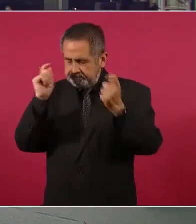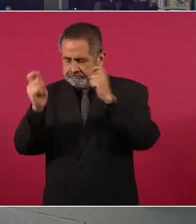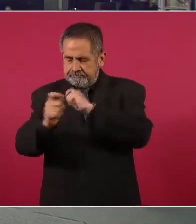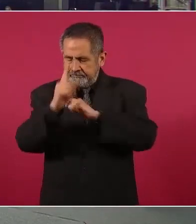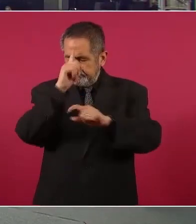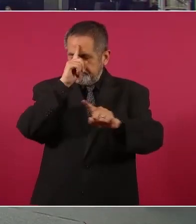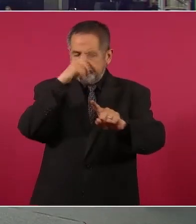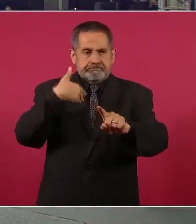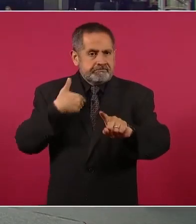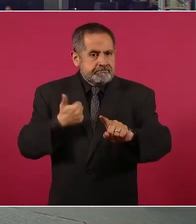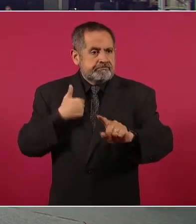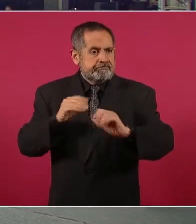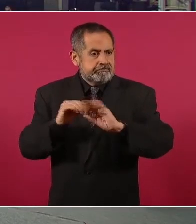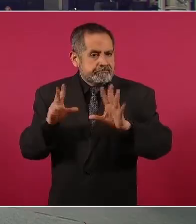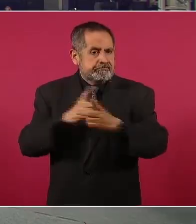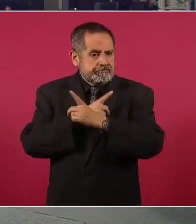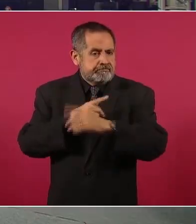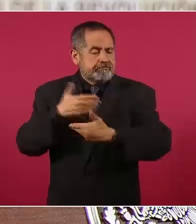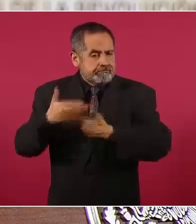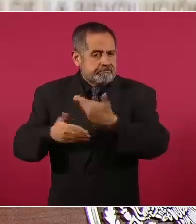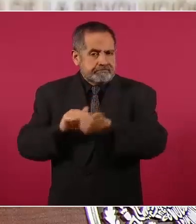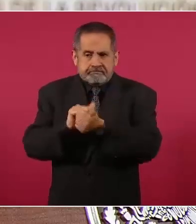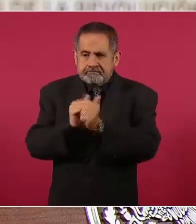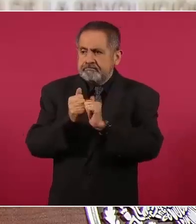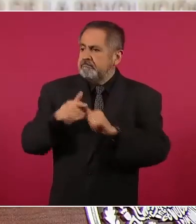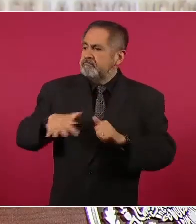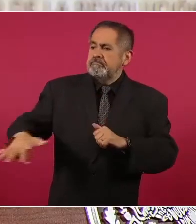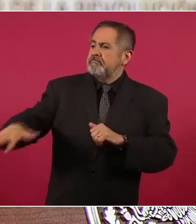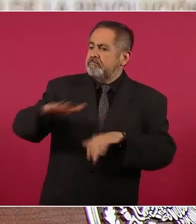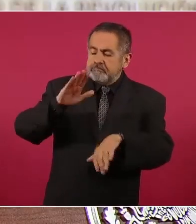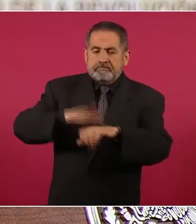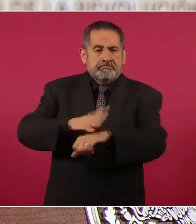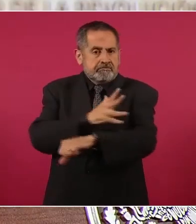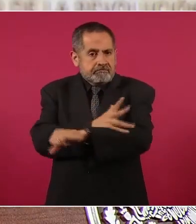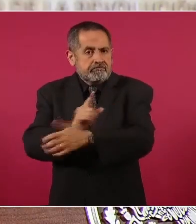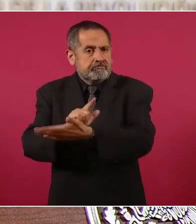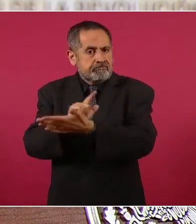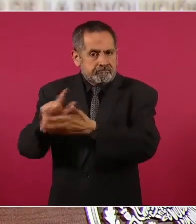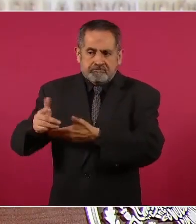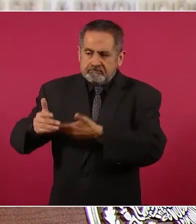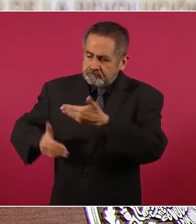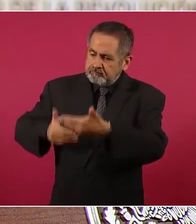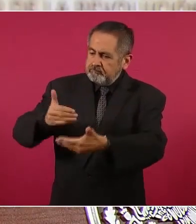siga purificándose la vida pública de México.